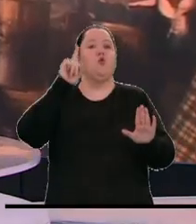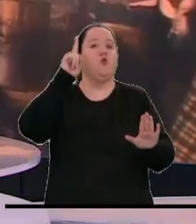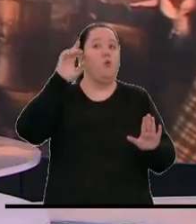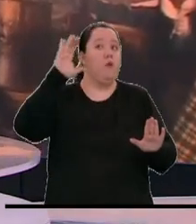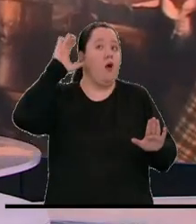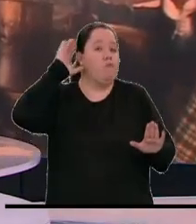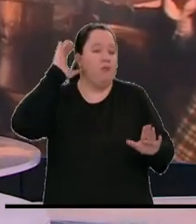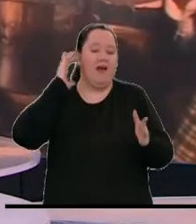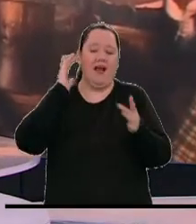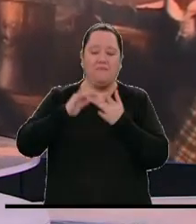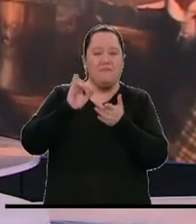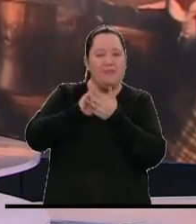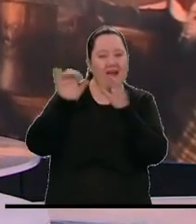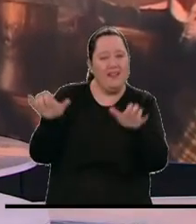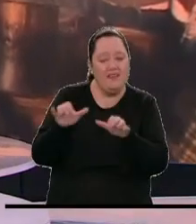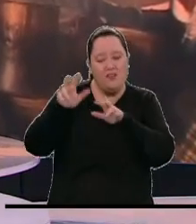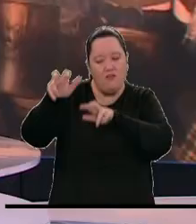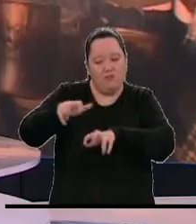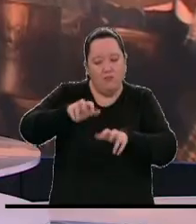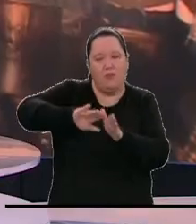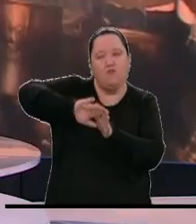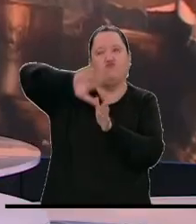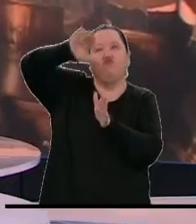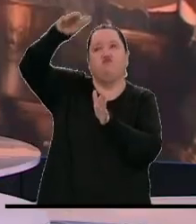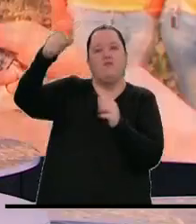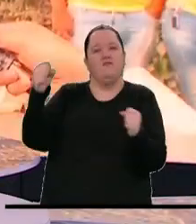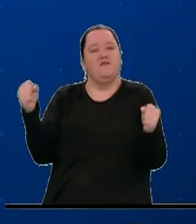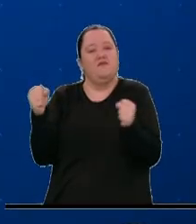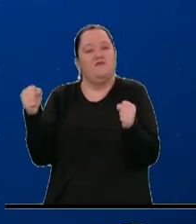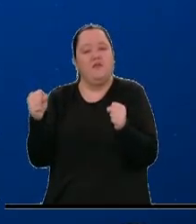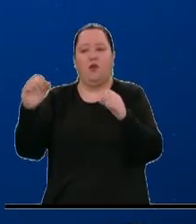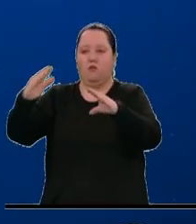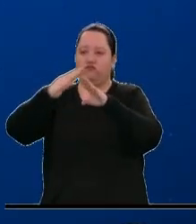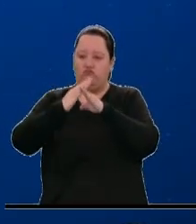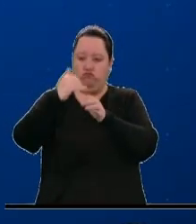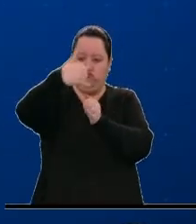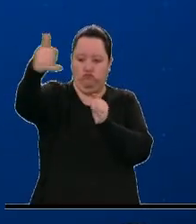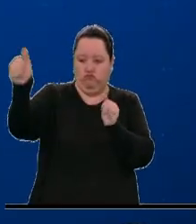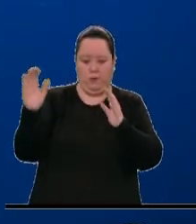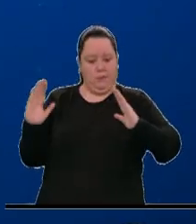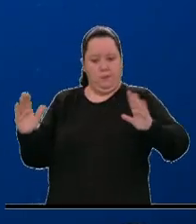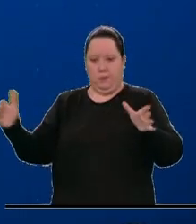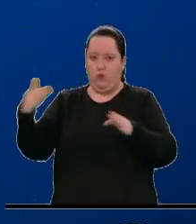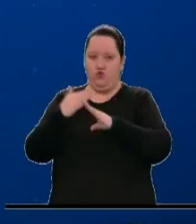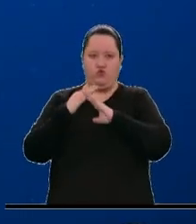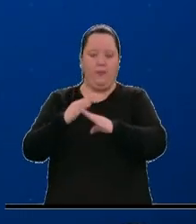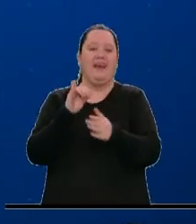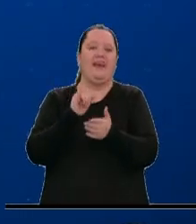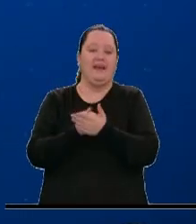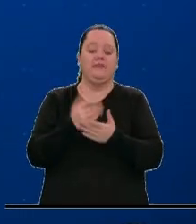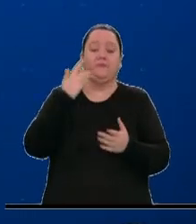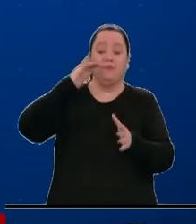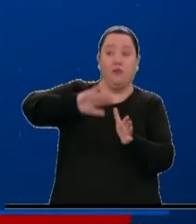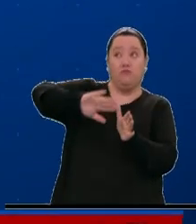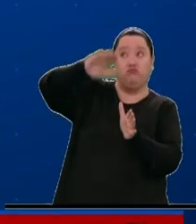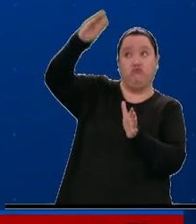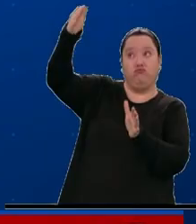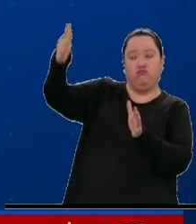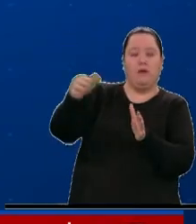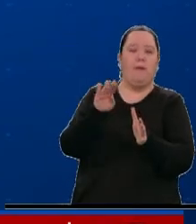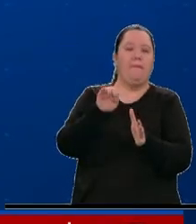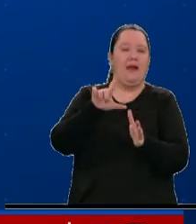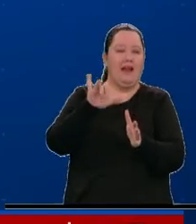de la delimitación de las actividades agrícolas en los páramos. Desde los municipios que rodean al páramo de Berlín,